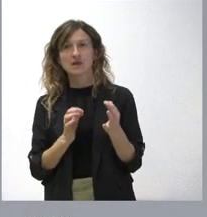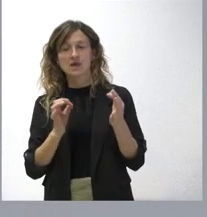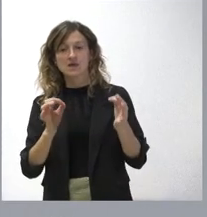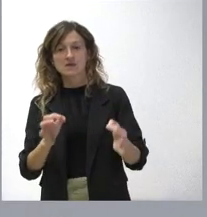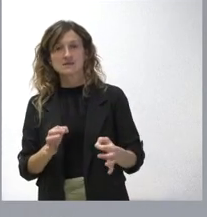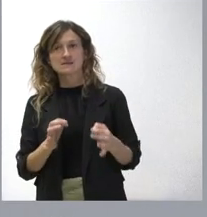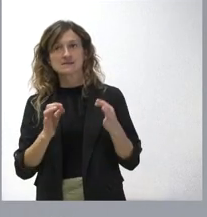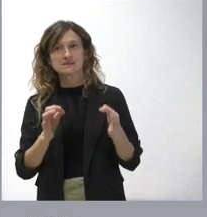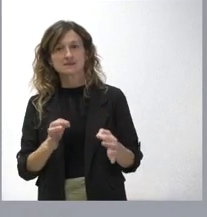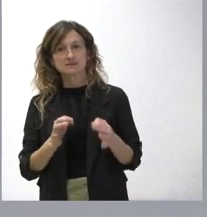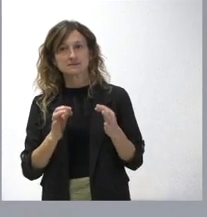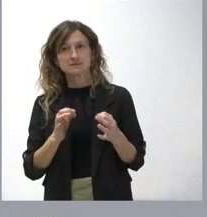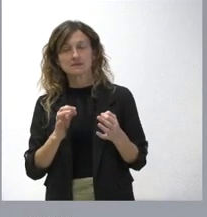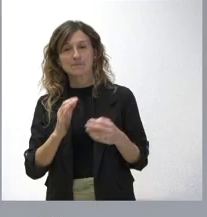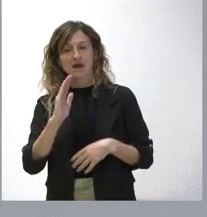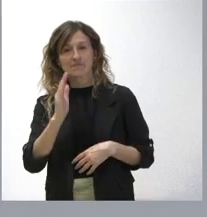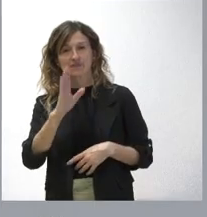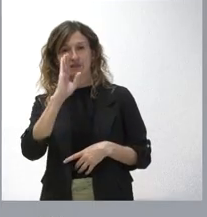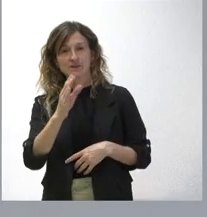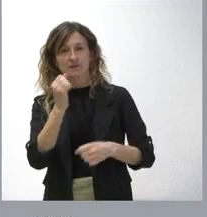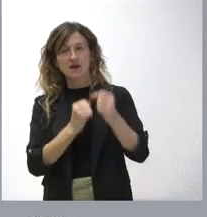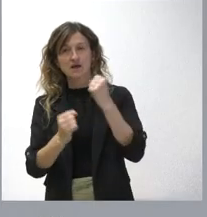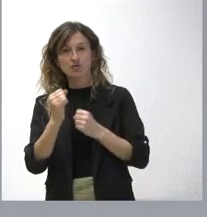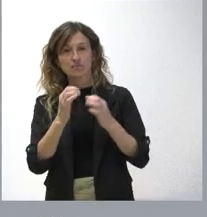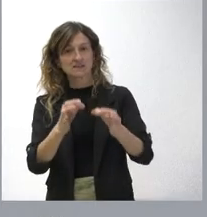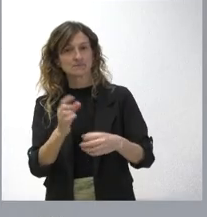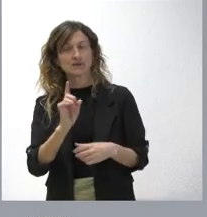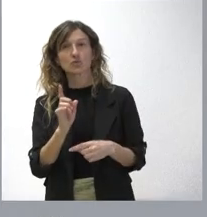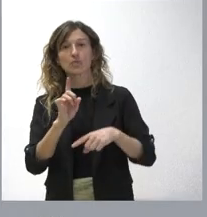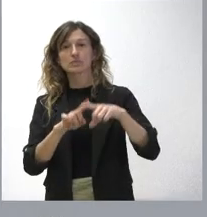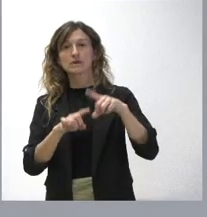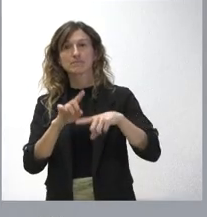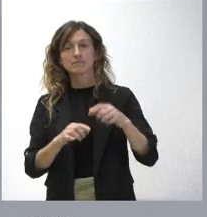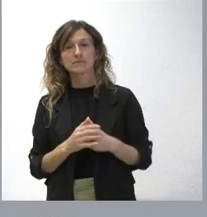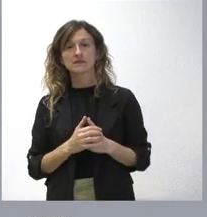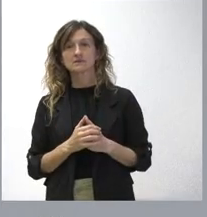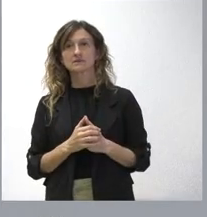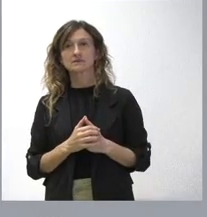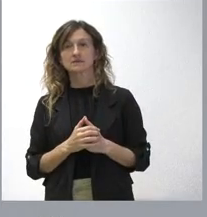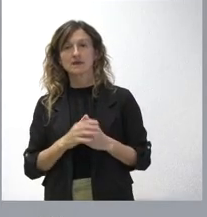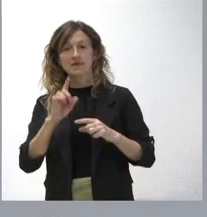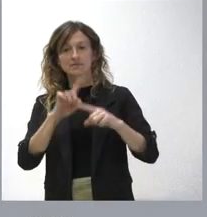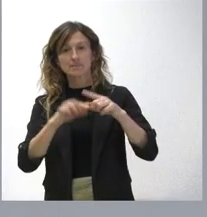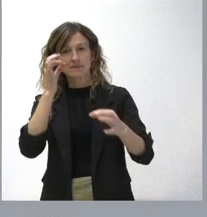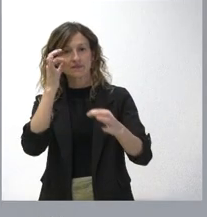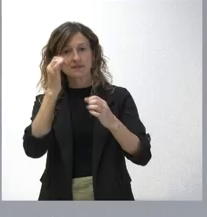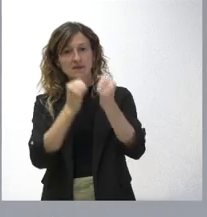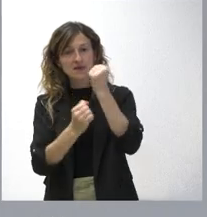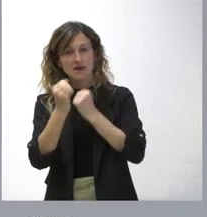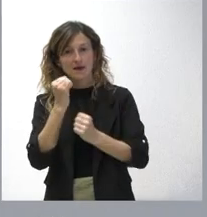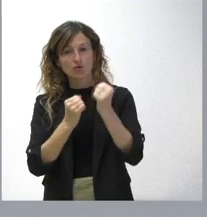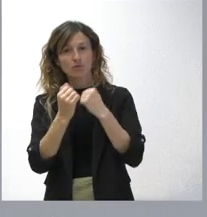la mayoría de las veces no siempre tiene una repercusión directa económica, sino que queda sujeto a la pormenorización económica que se haga